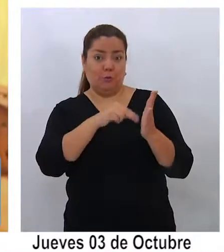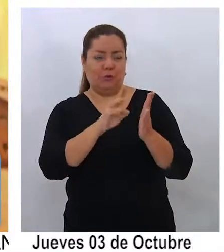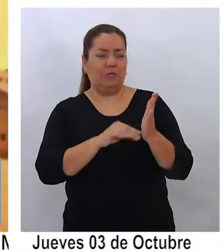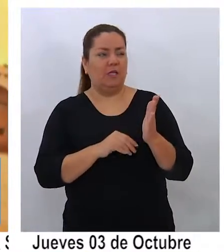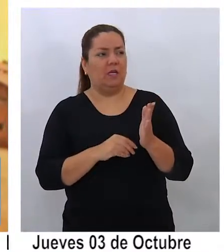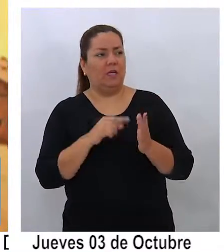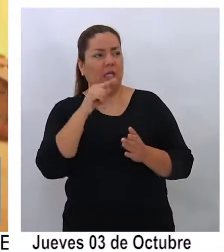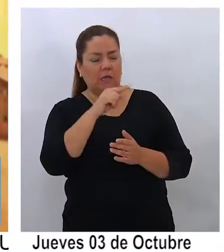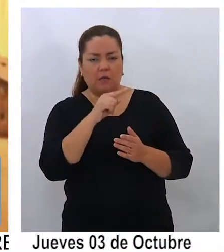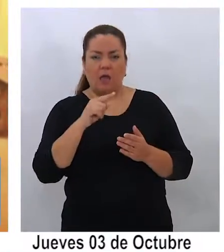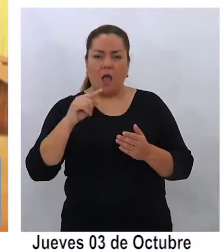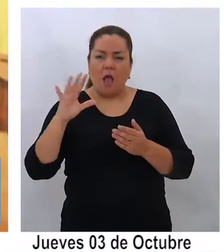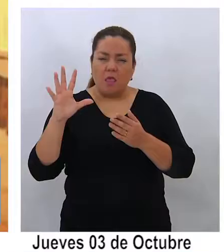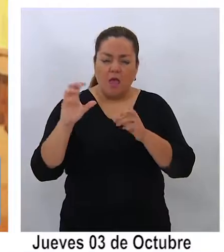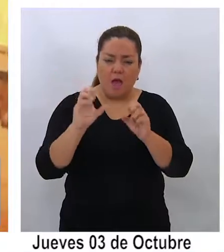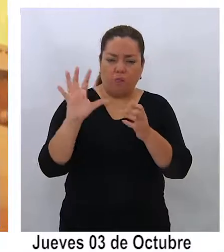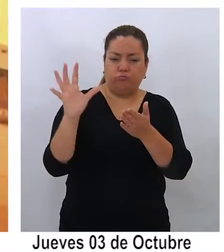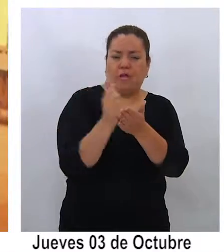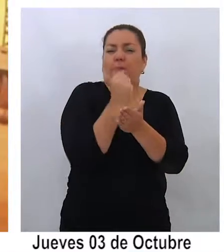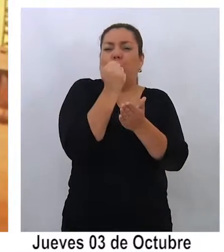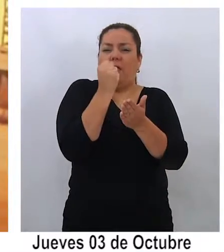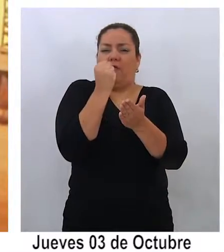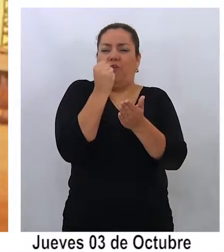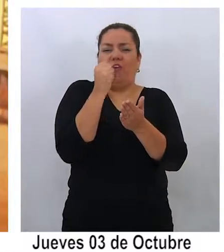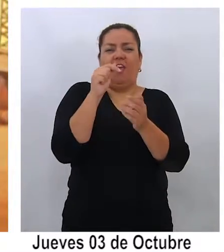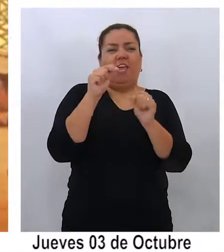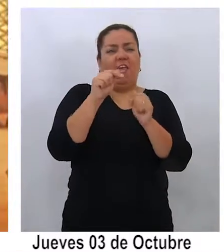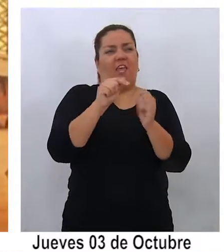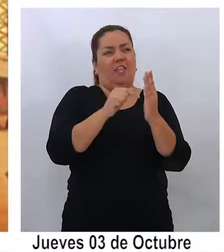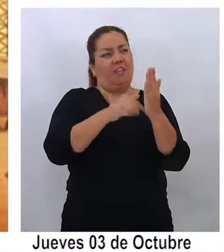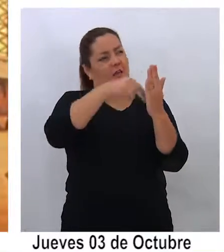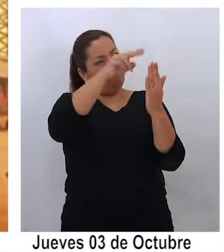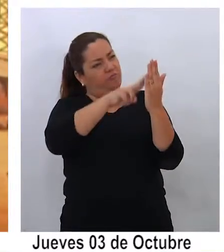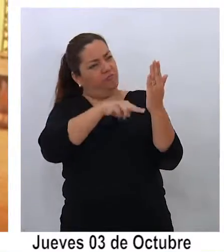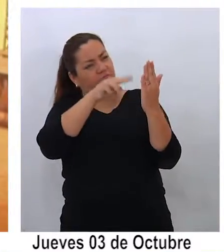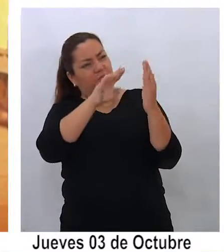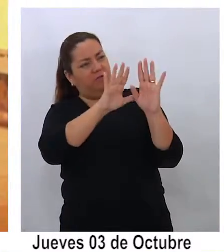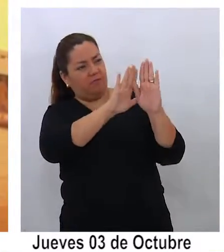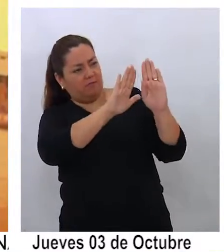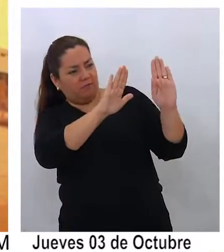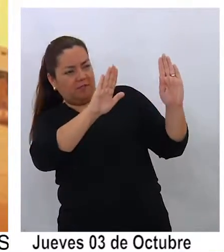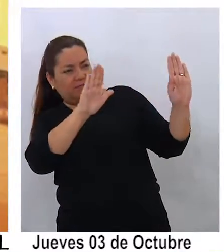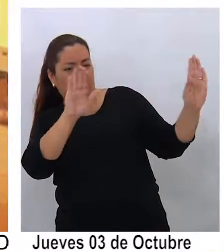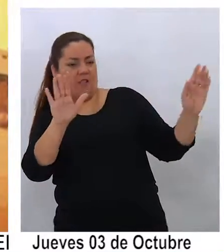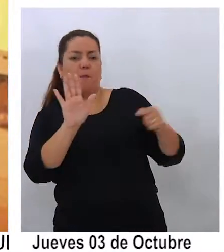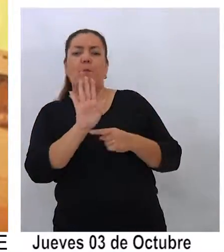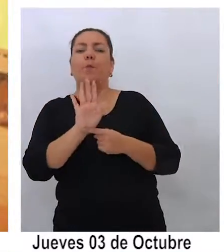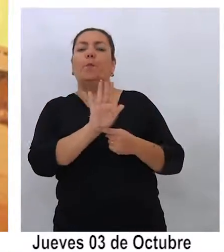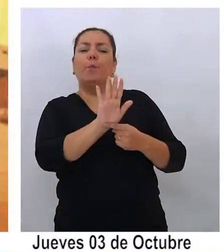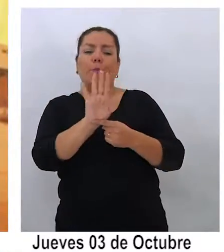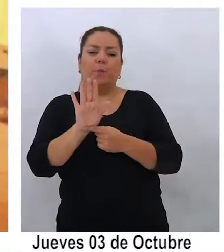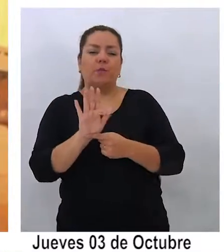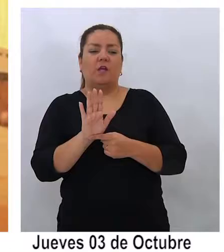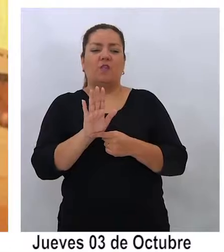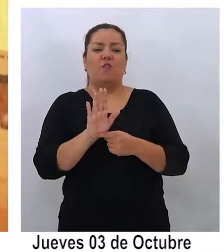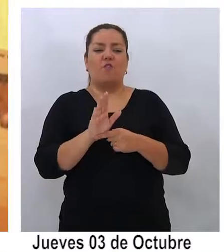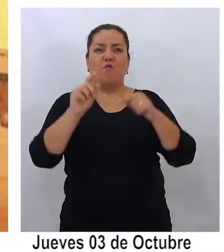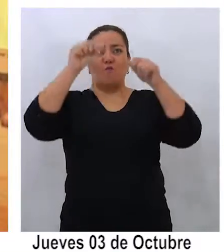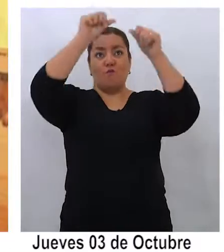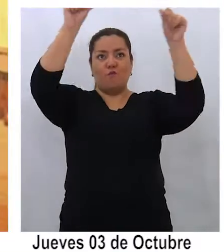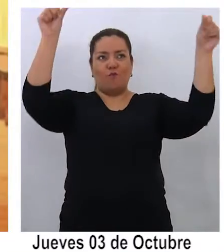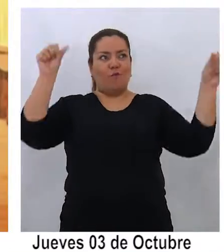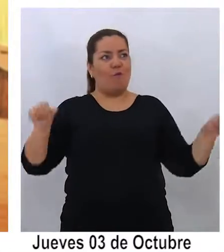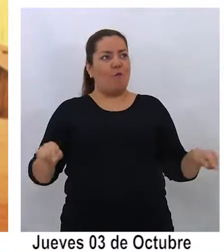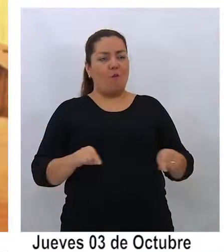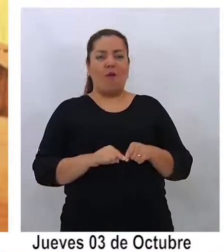pintor, haya rescatado esta línea pictórica, reflejando en cuadros